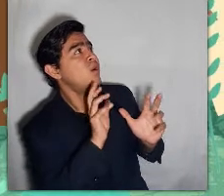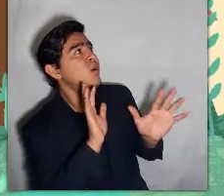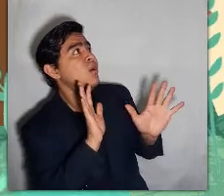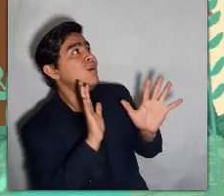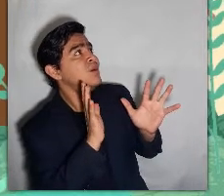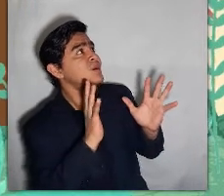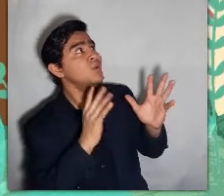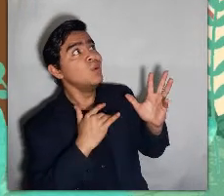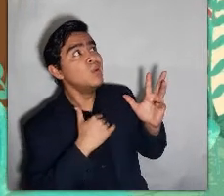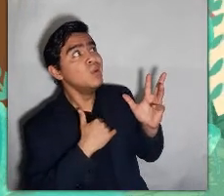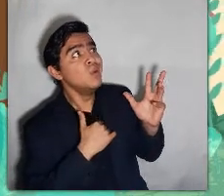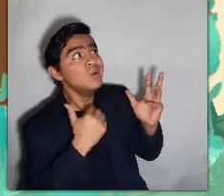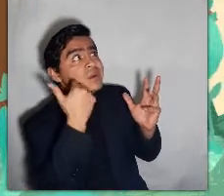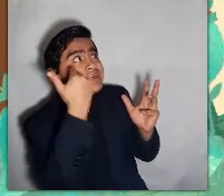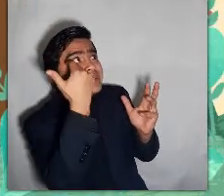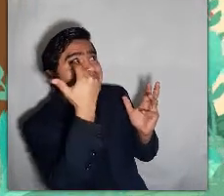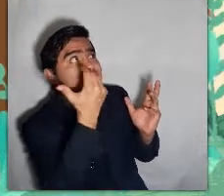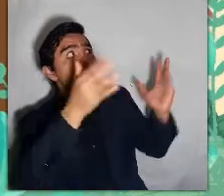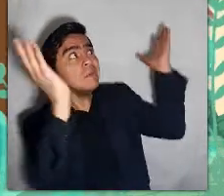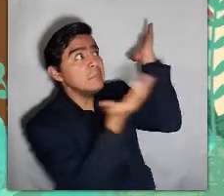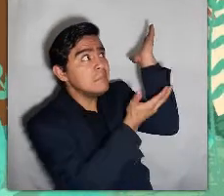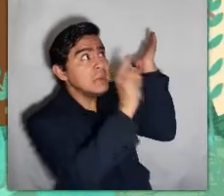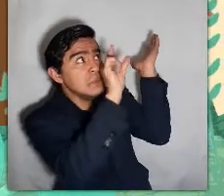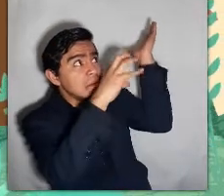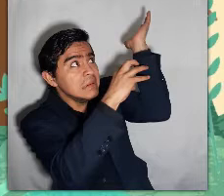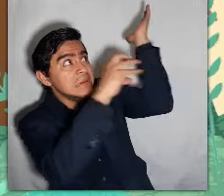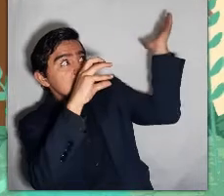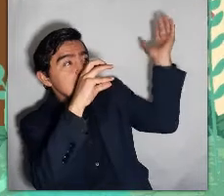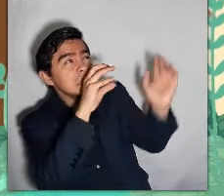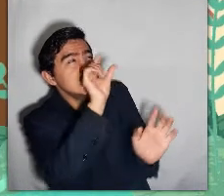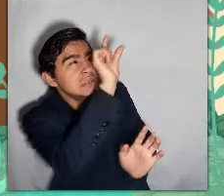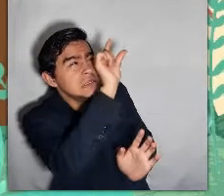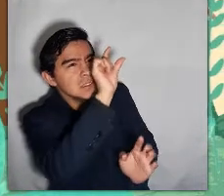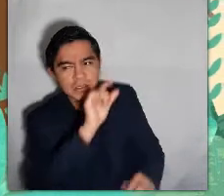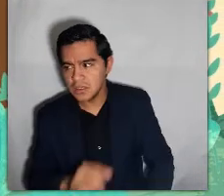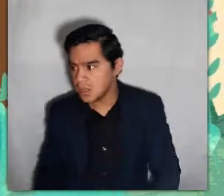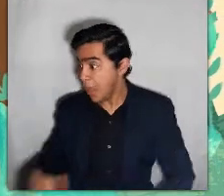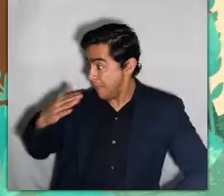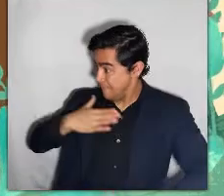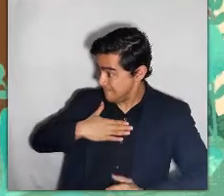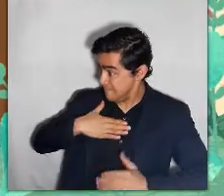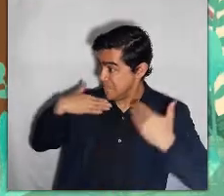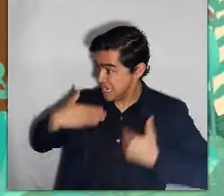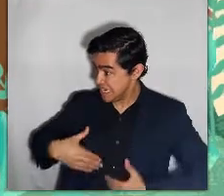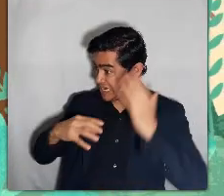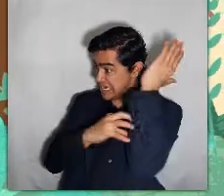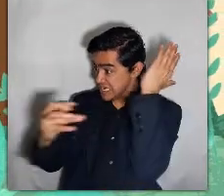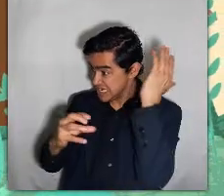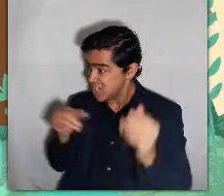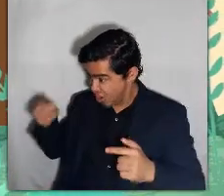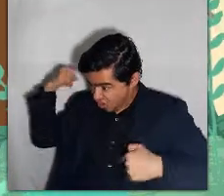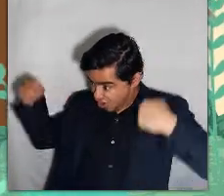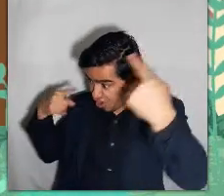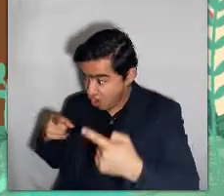contestó. No, solo quería agarrar un trozo de madera. ¿Un trozo